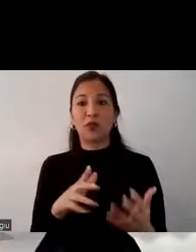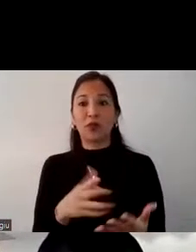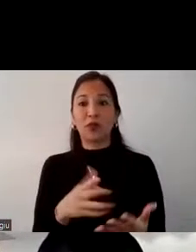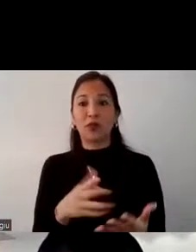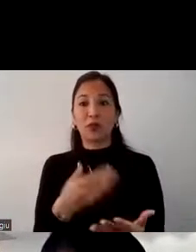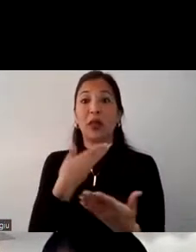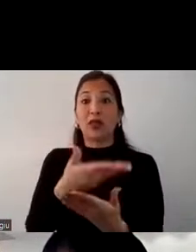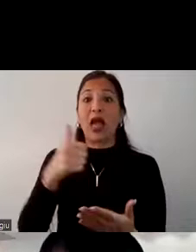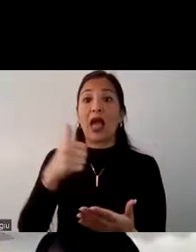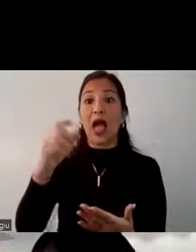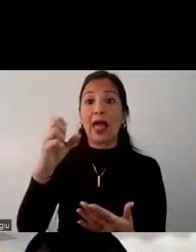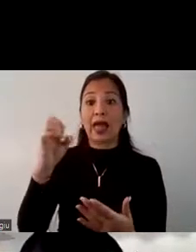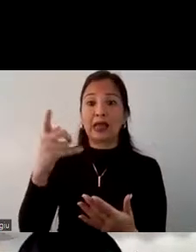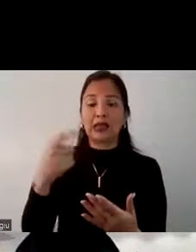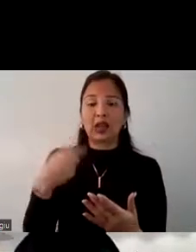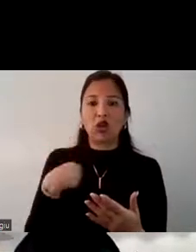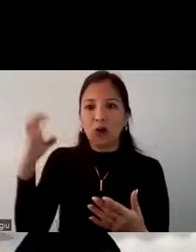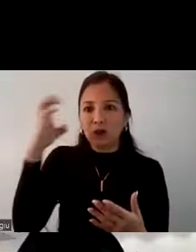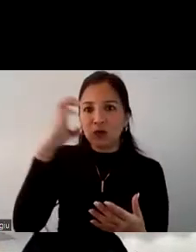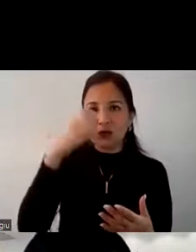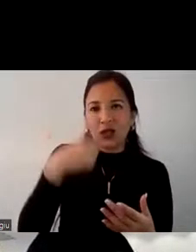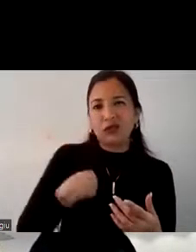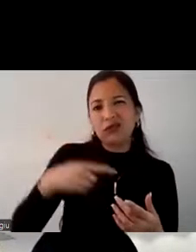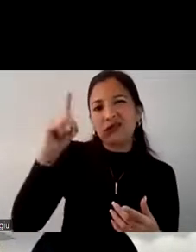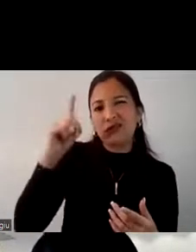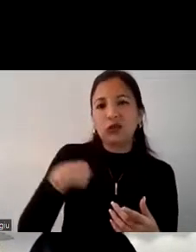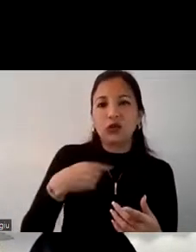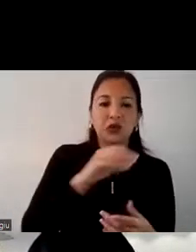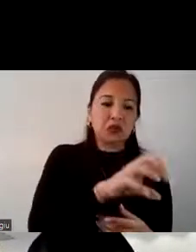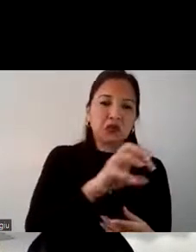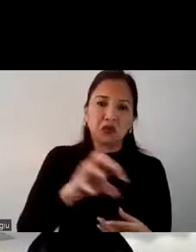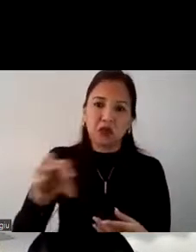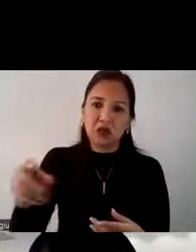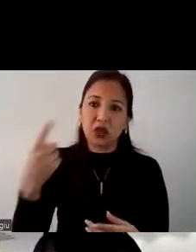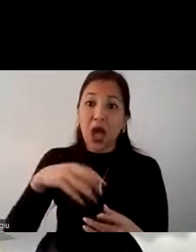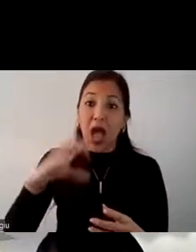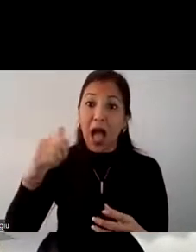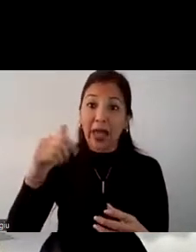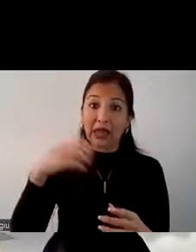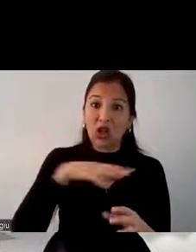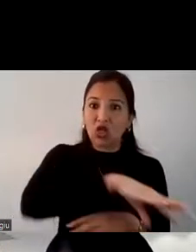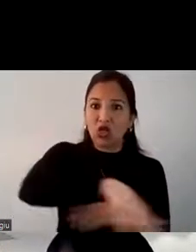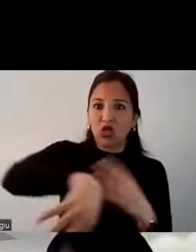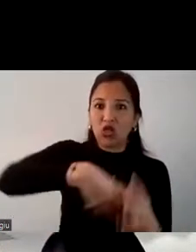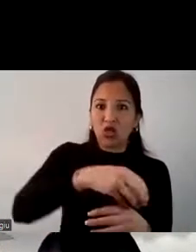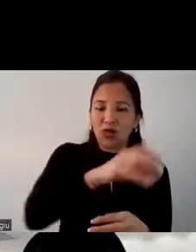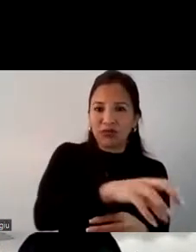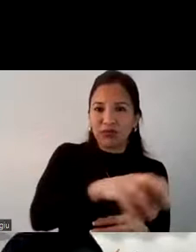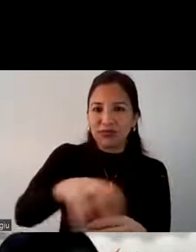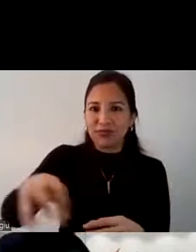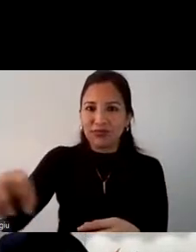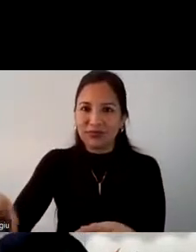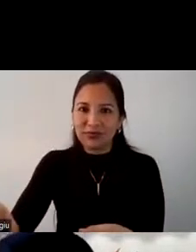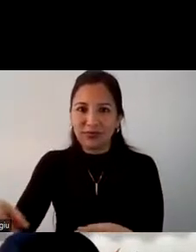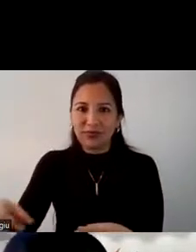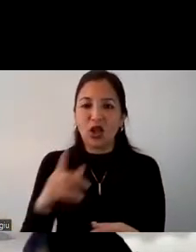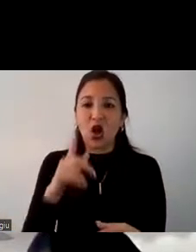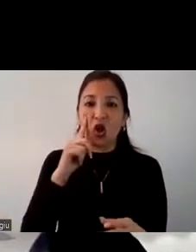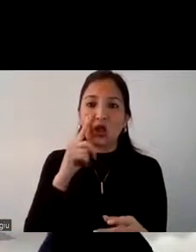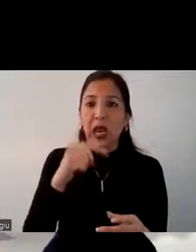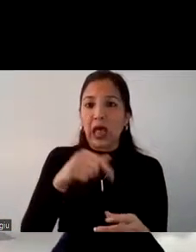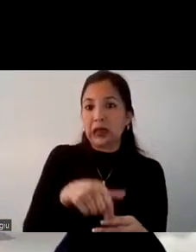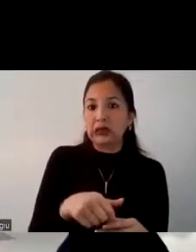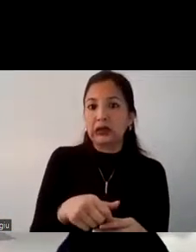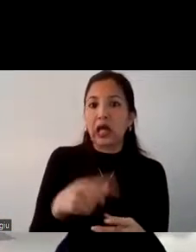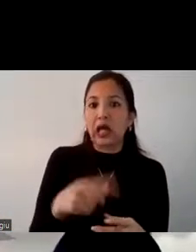da y no todo buscarlo por ellos mismos porque ahí es donde la agencia te dice mira puedes visitar este local el hotel es así hay